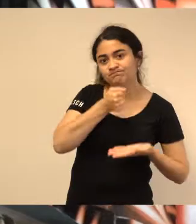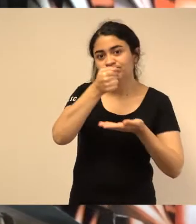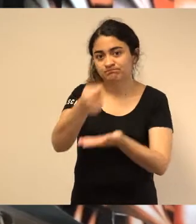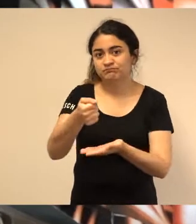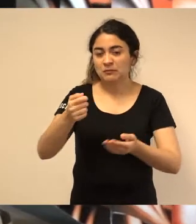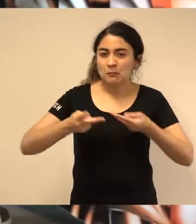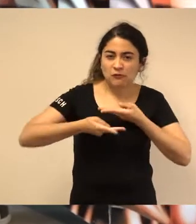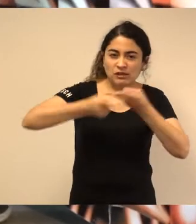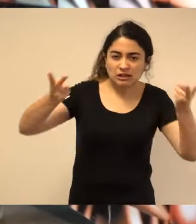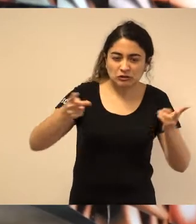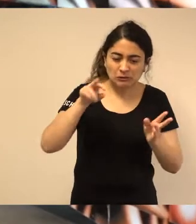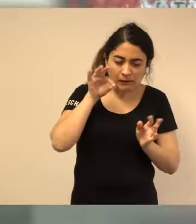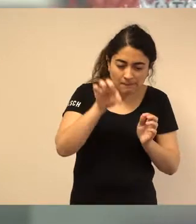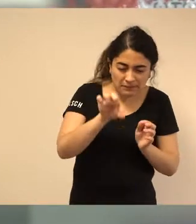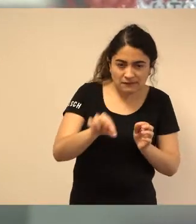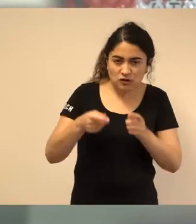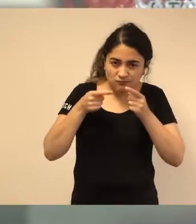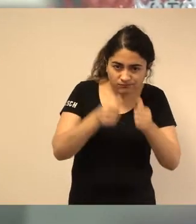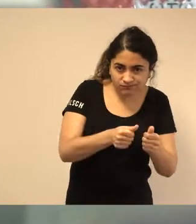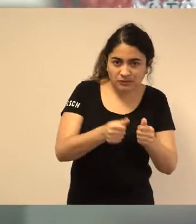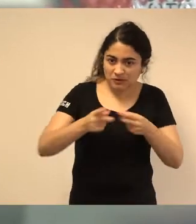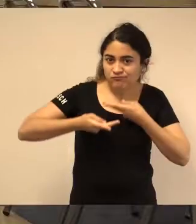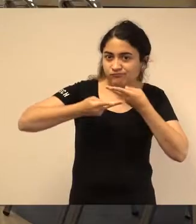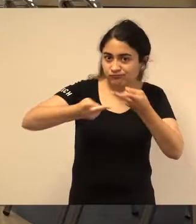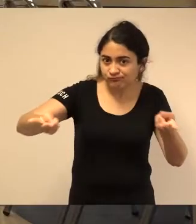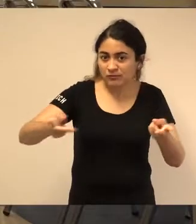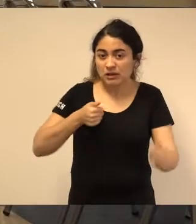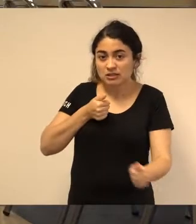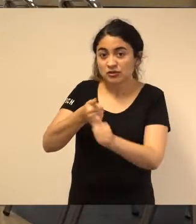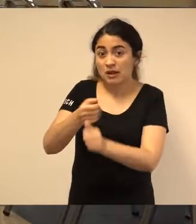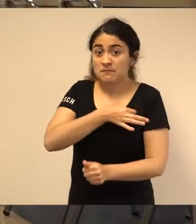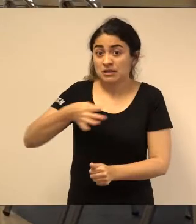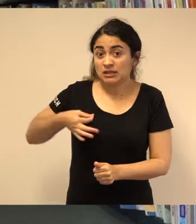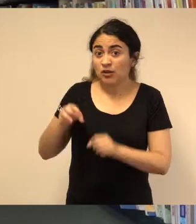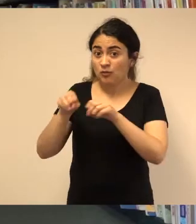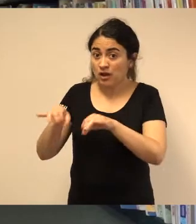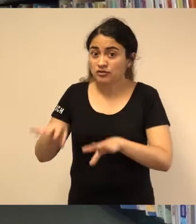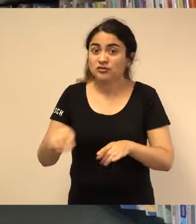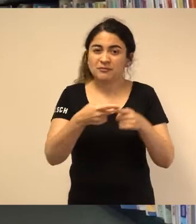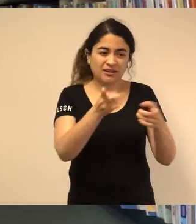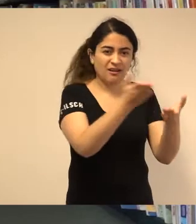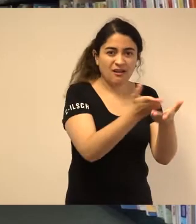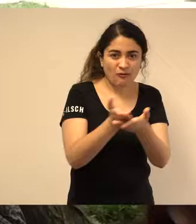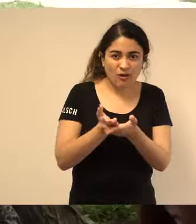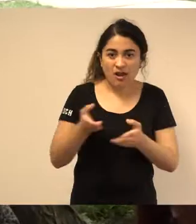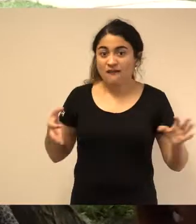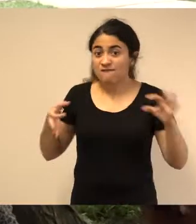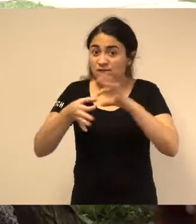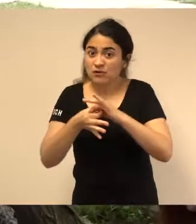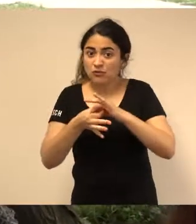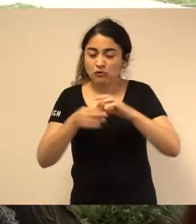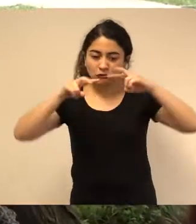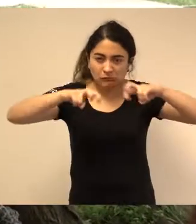publicaciones especializadas y de divulgación, asesorías al Ministerio de Educación y centros escolares, vínculos con grupos